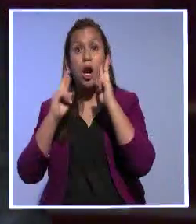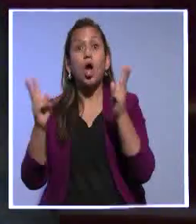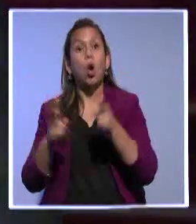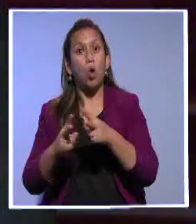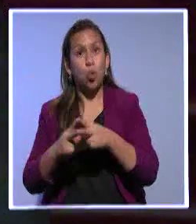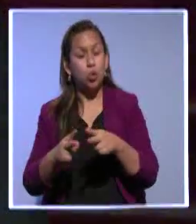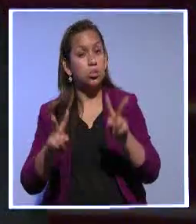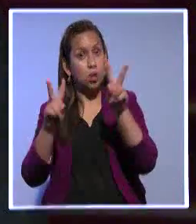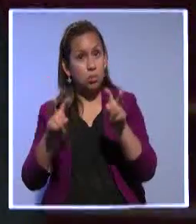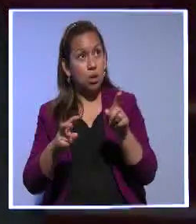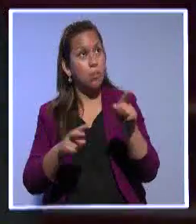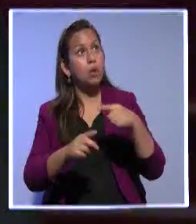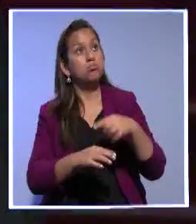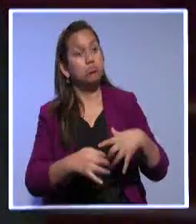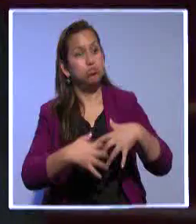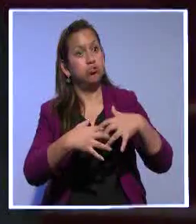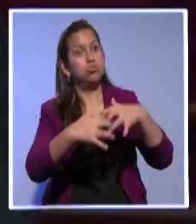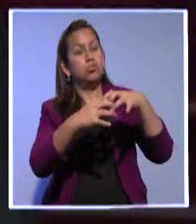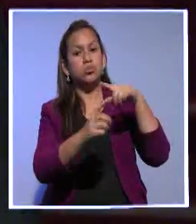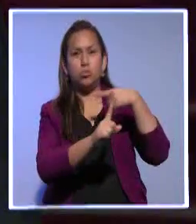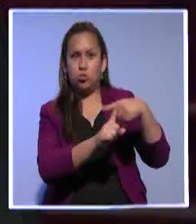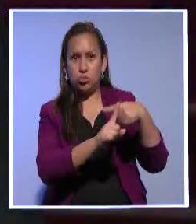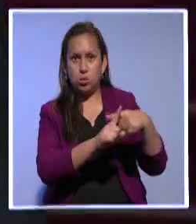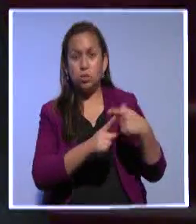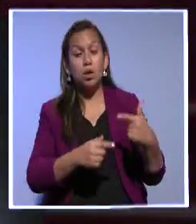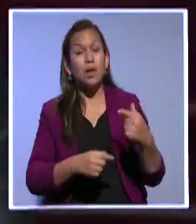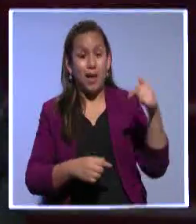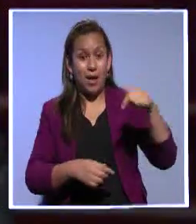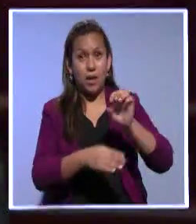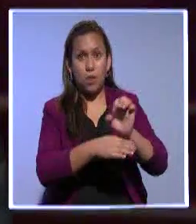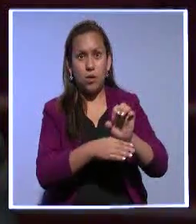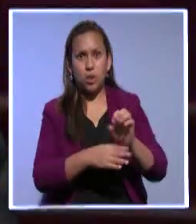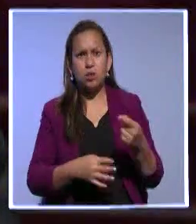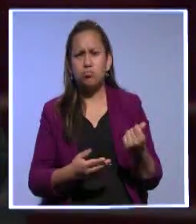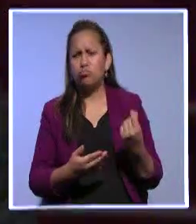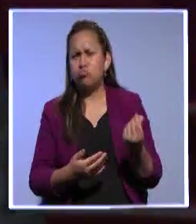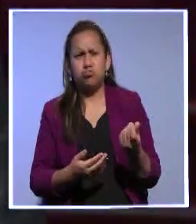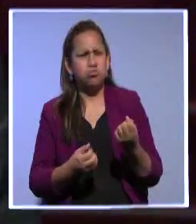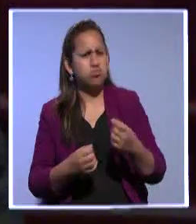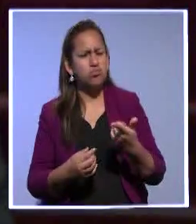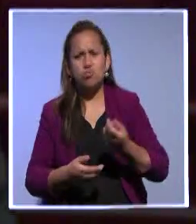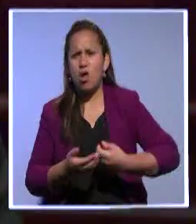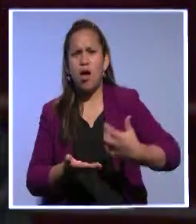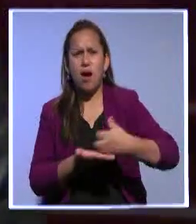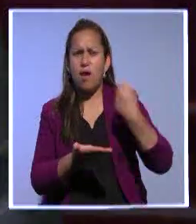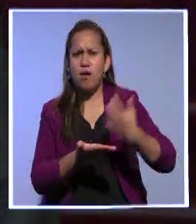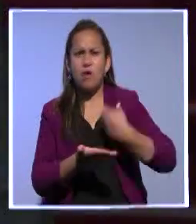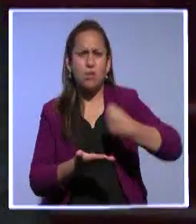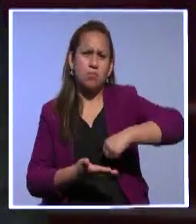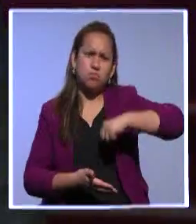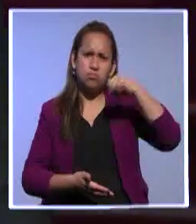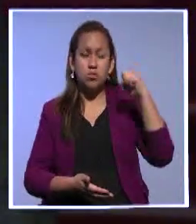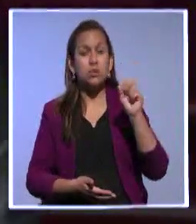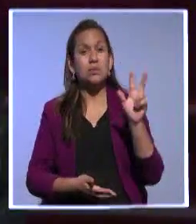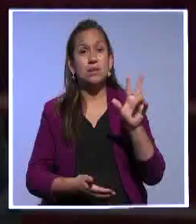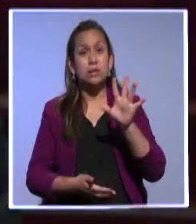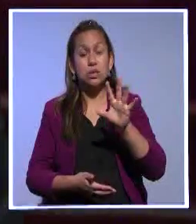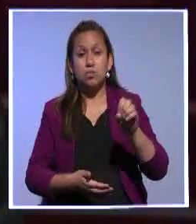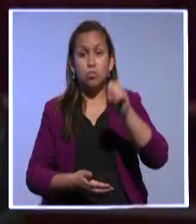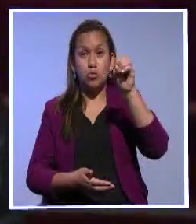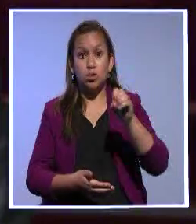el tema de que de todo el ingreso, toda la riqueza que se genera, el 37% está yendo por primera vez a manos de los trabajadores.